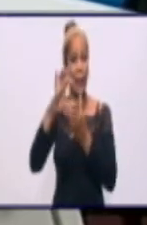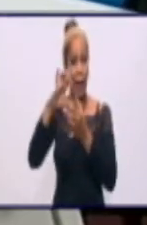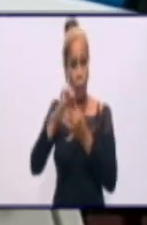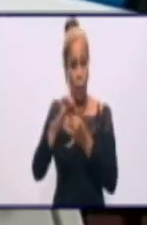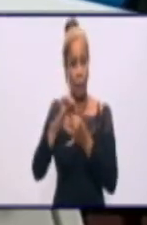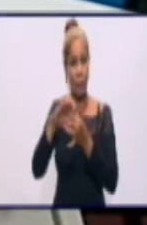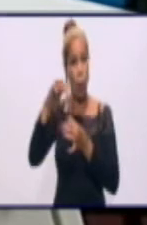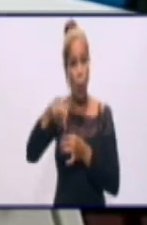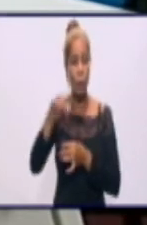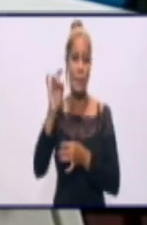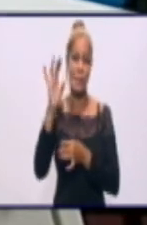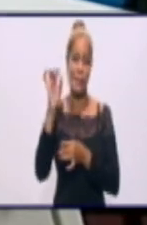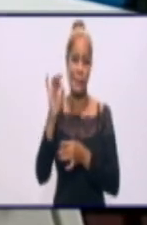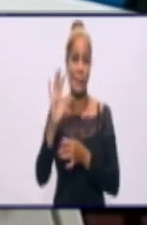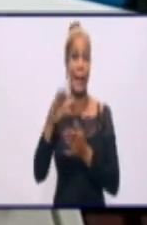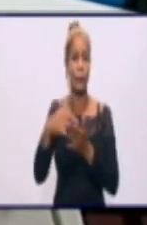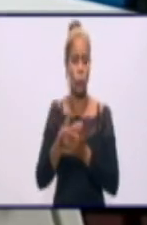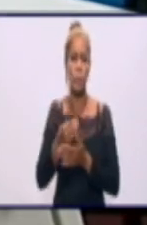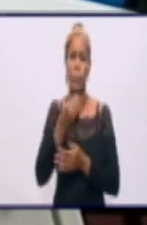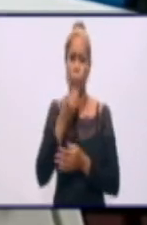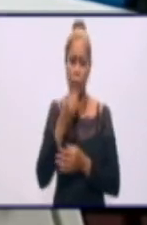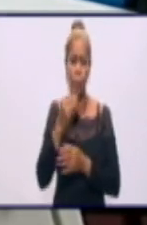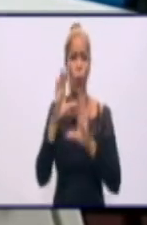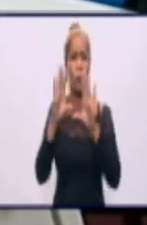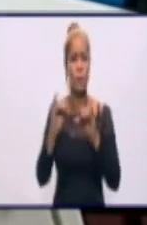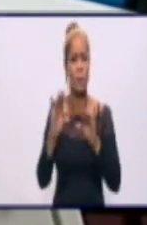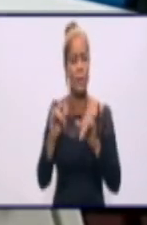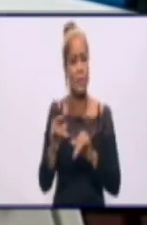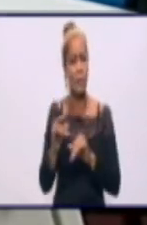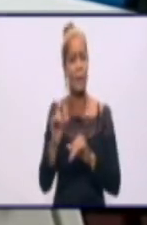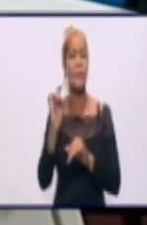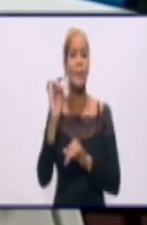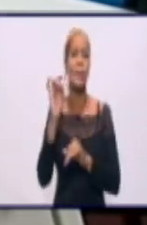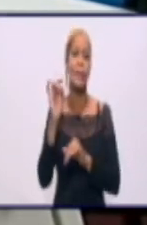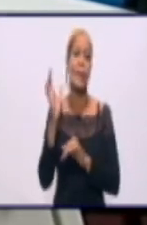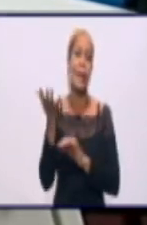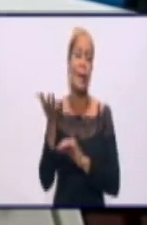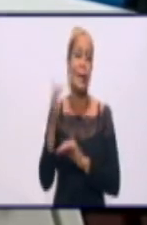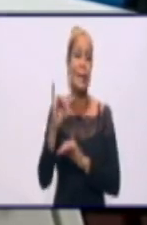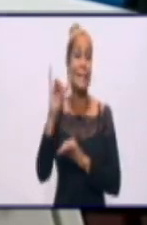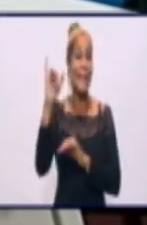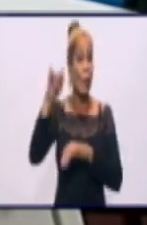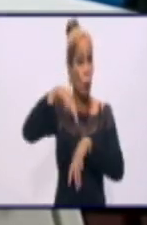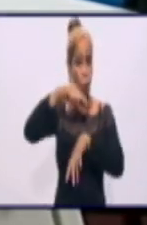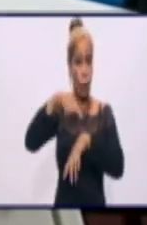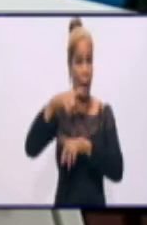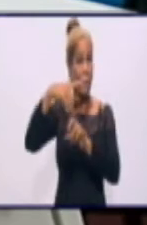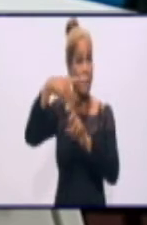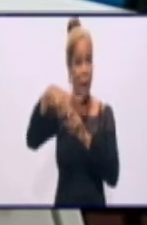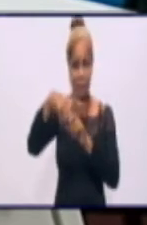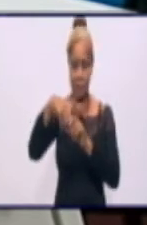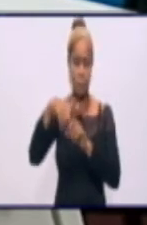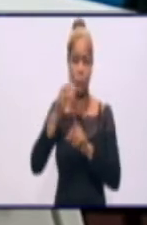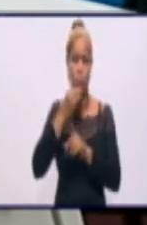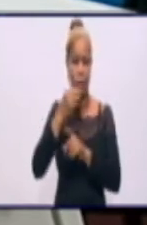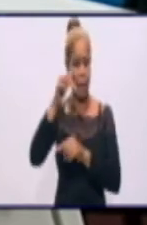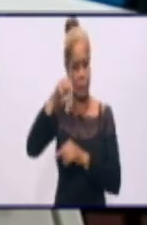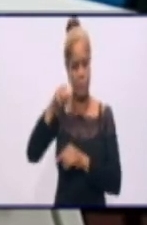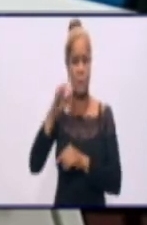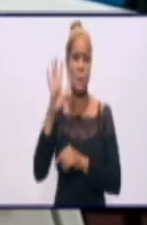planteando o estamos planteando que en vez de 6 horas de afectación máximo sean 5 los circuitos que se vayan a afectar en el día de hoy,